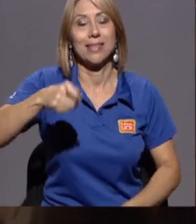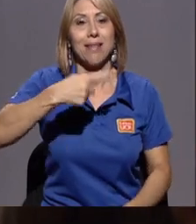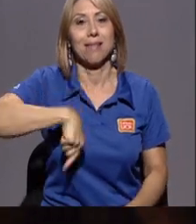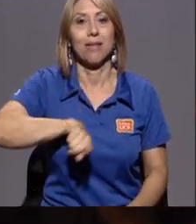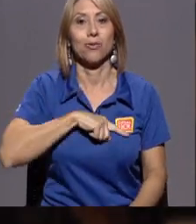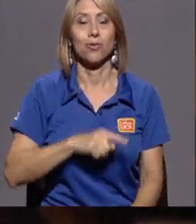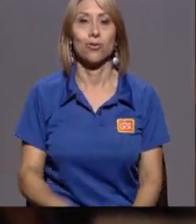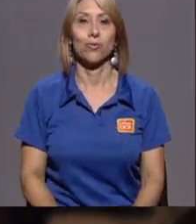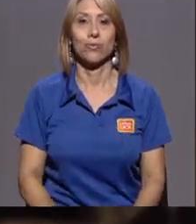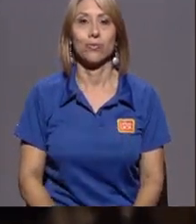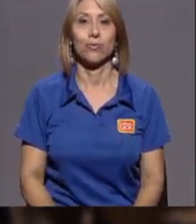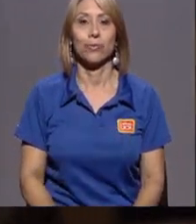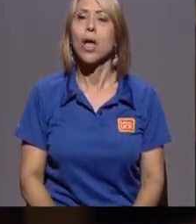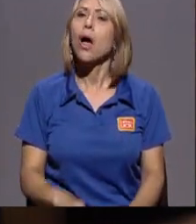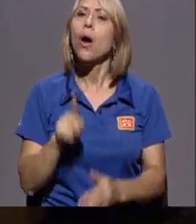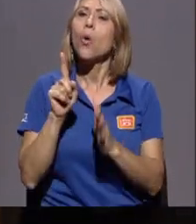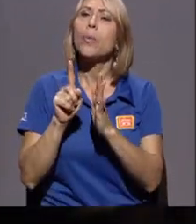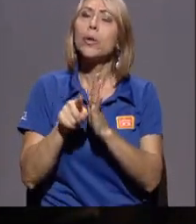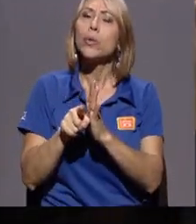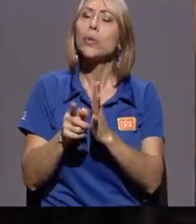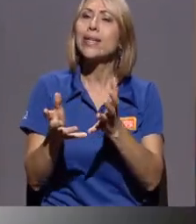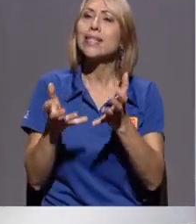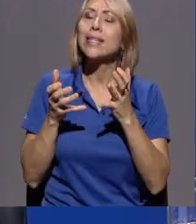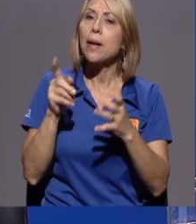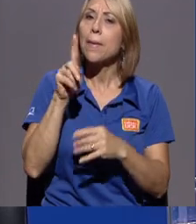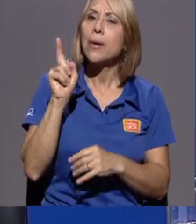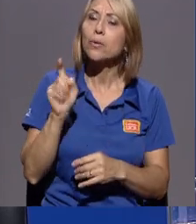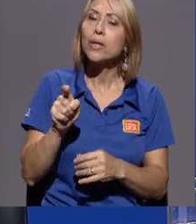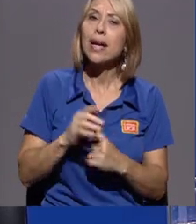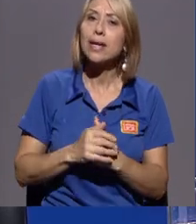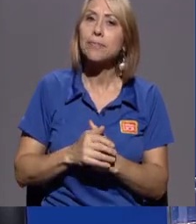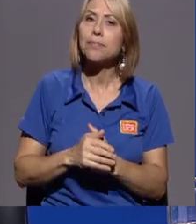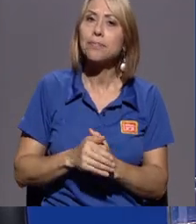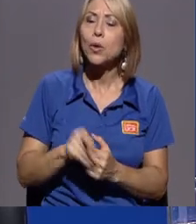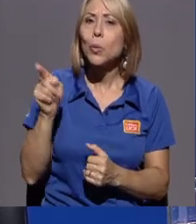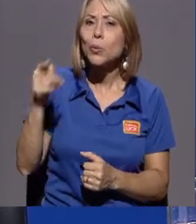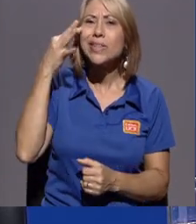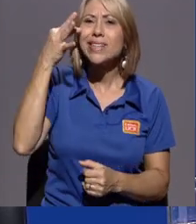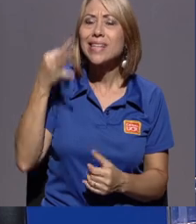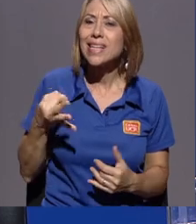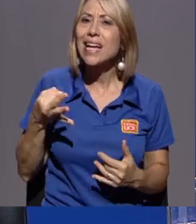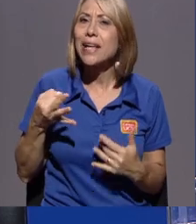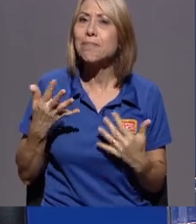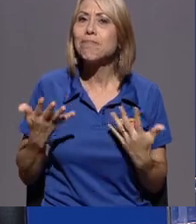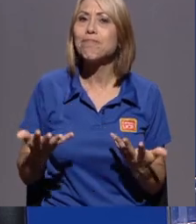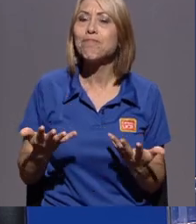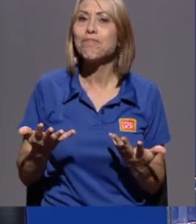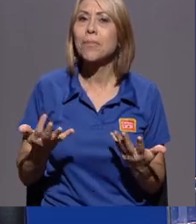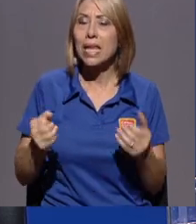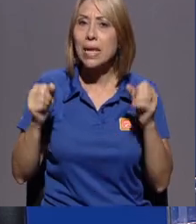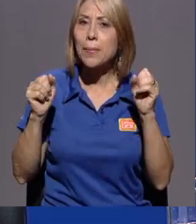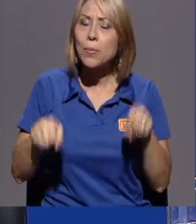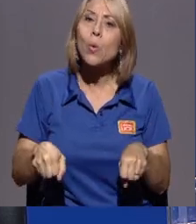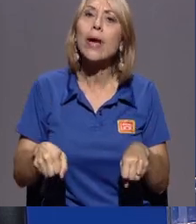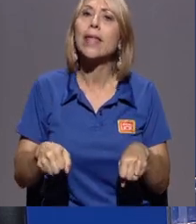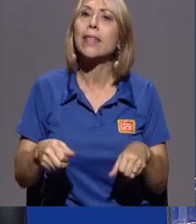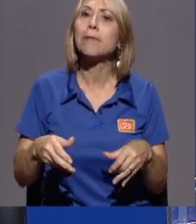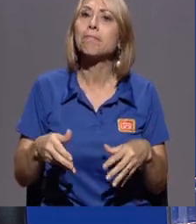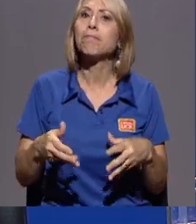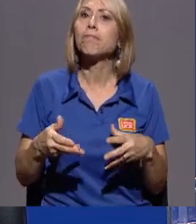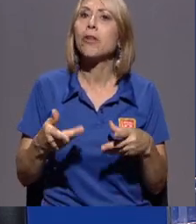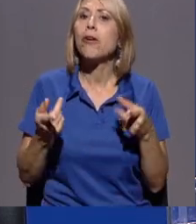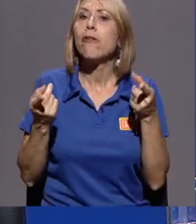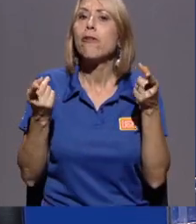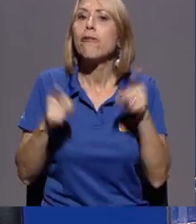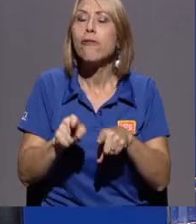Nos queda un minuto, quisiera preguntarle, ¿qué cree usted que puede salir a